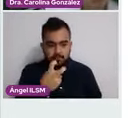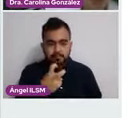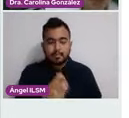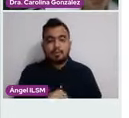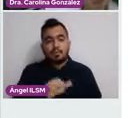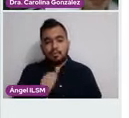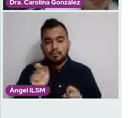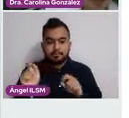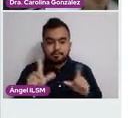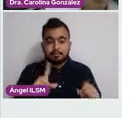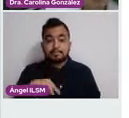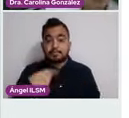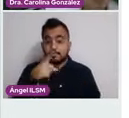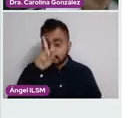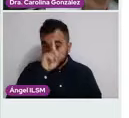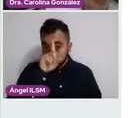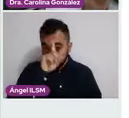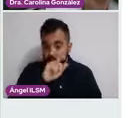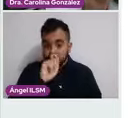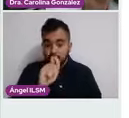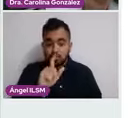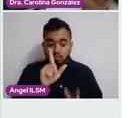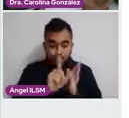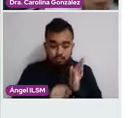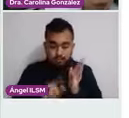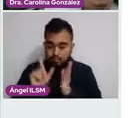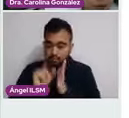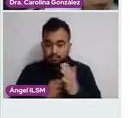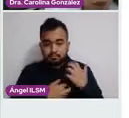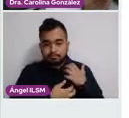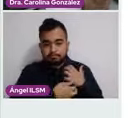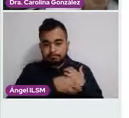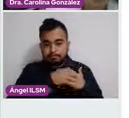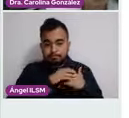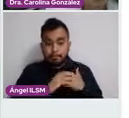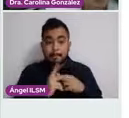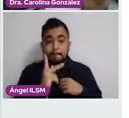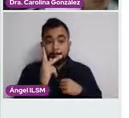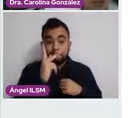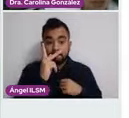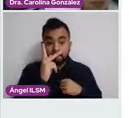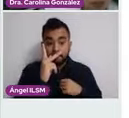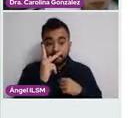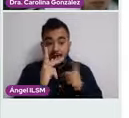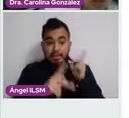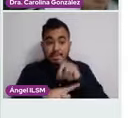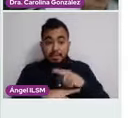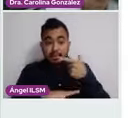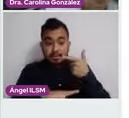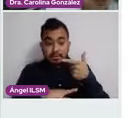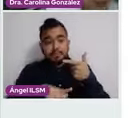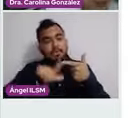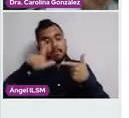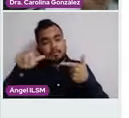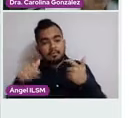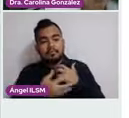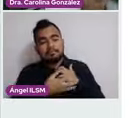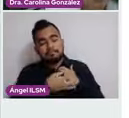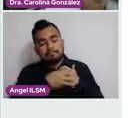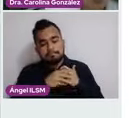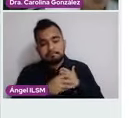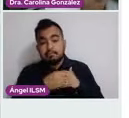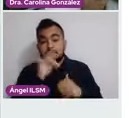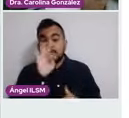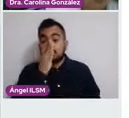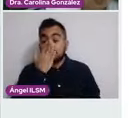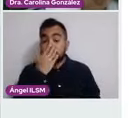Se recomienda hacerla una vez al mes después del día 7 de su periodo menstrual. En caso de que no haya menstruación, se va a recomendar que se realice una